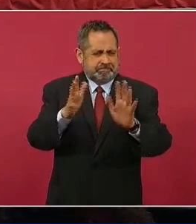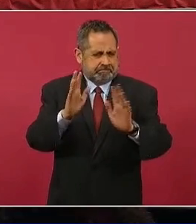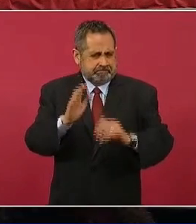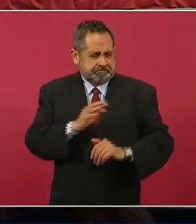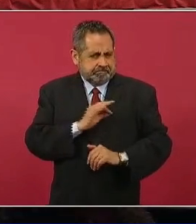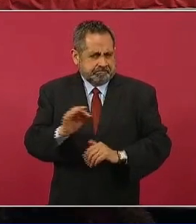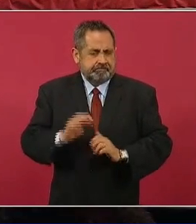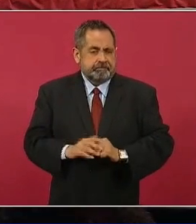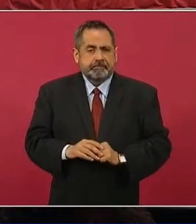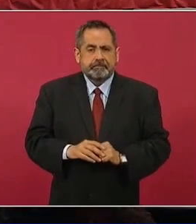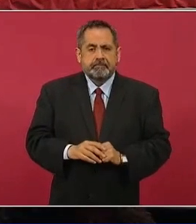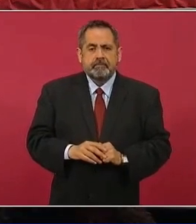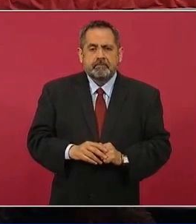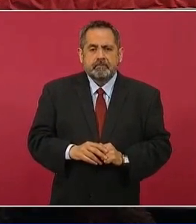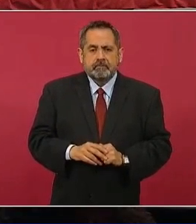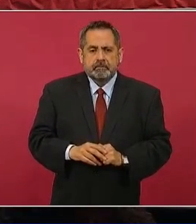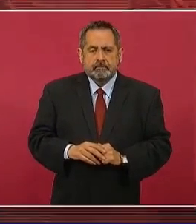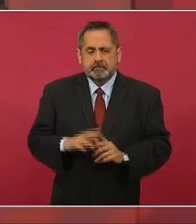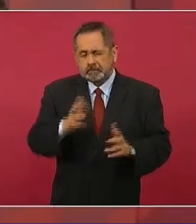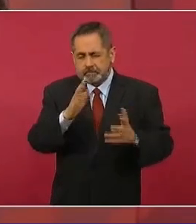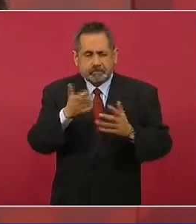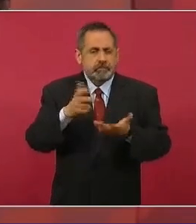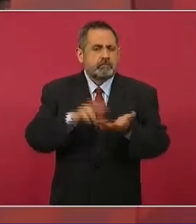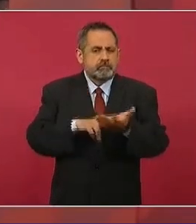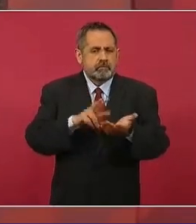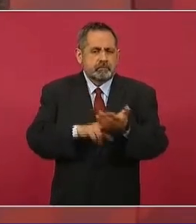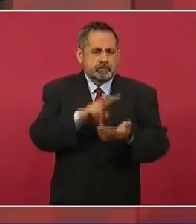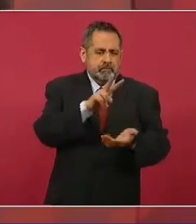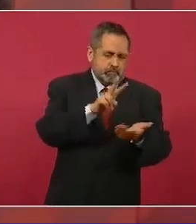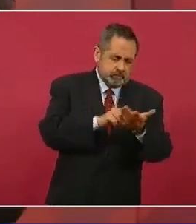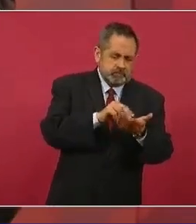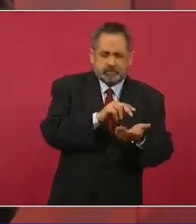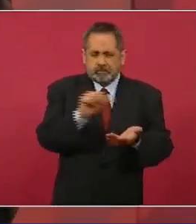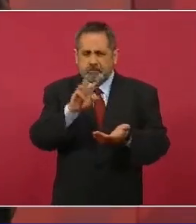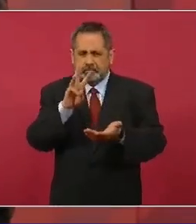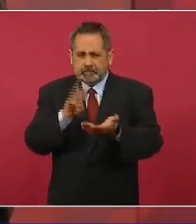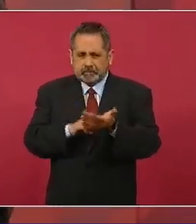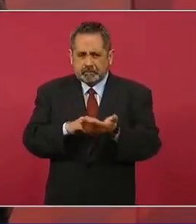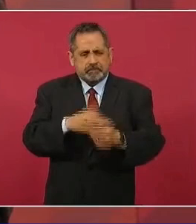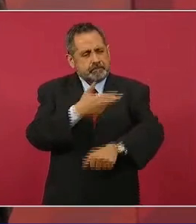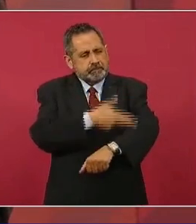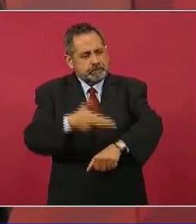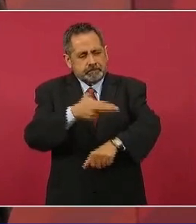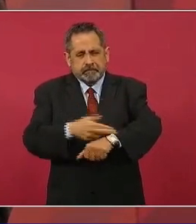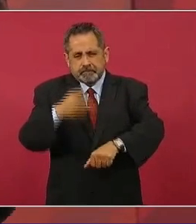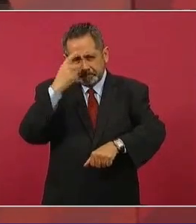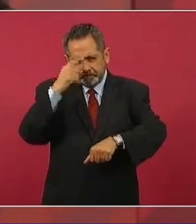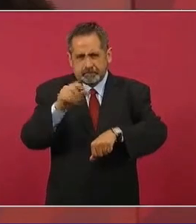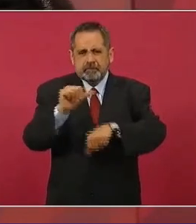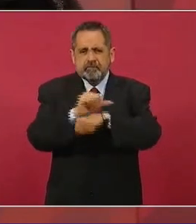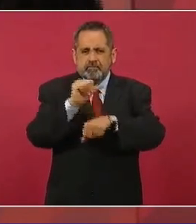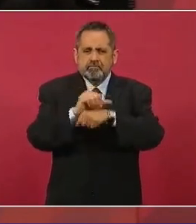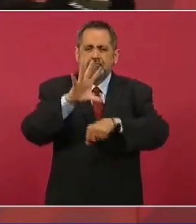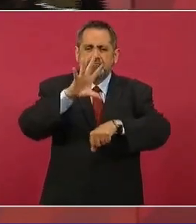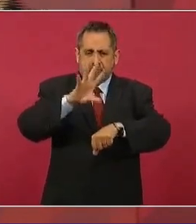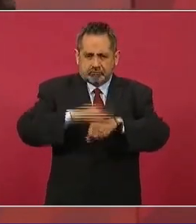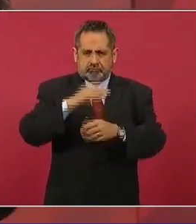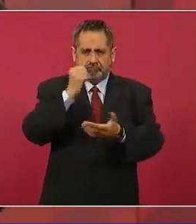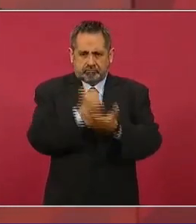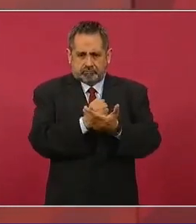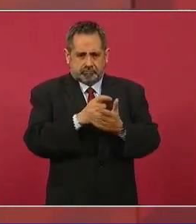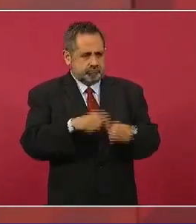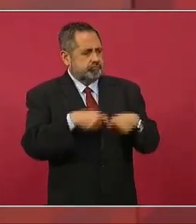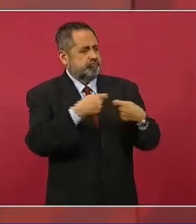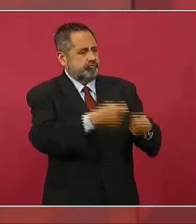es lo que tiene que costar, de dos a tres mil pesos la regularización. Según se ha analizado,